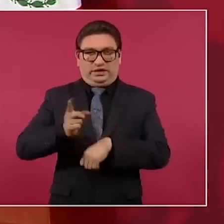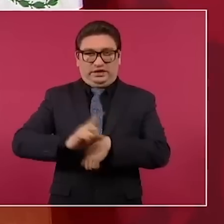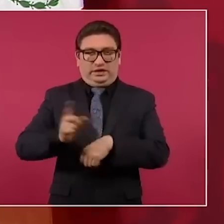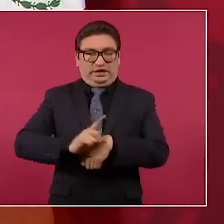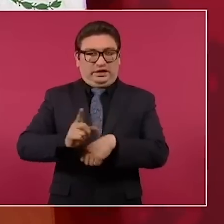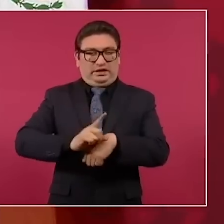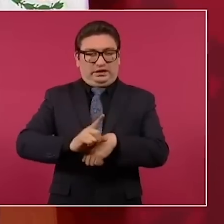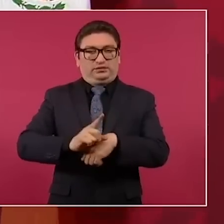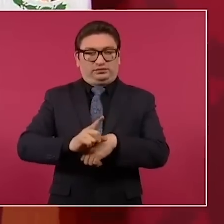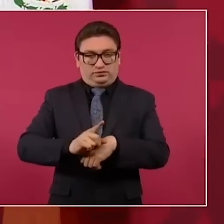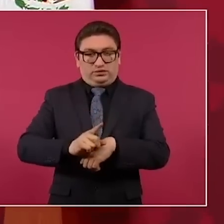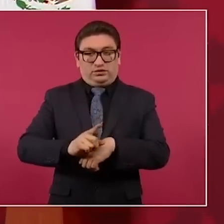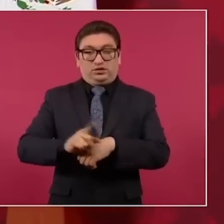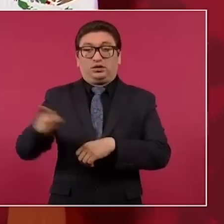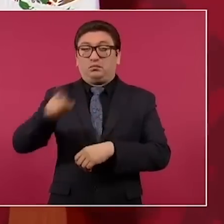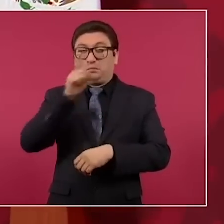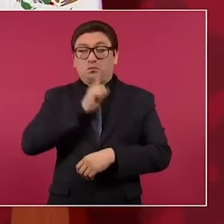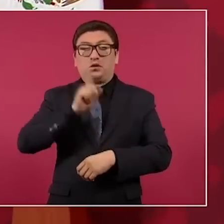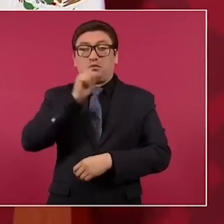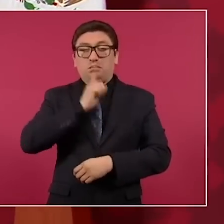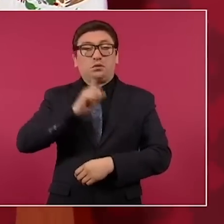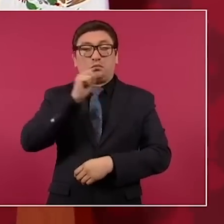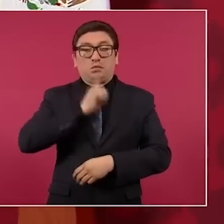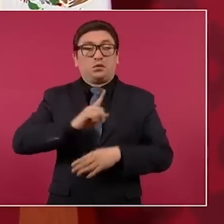esté mintiendo.